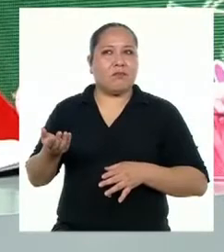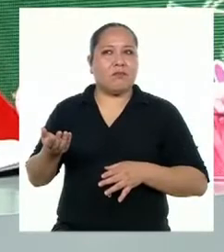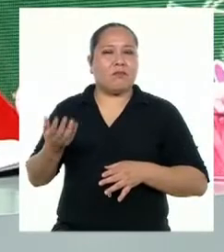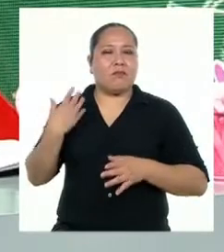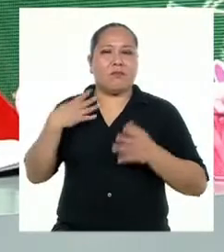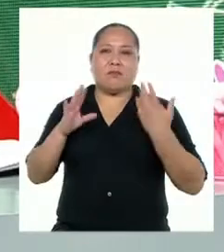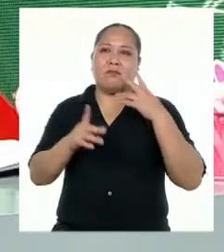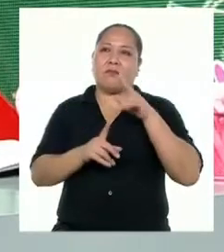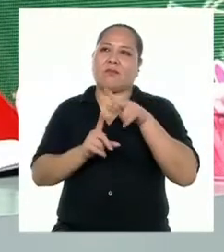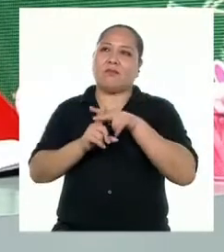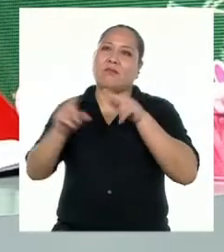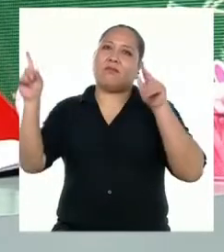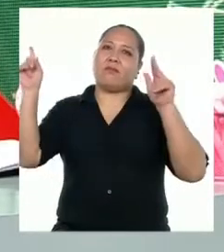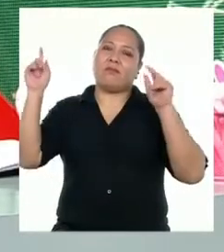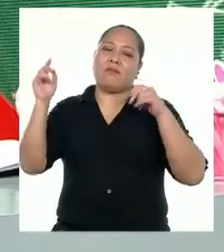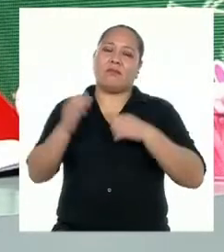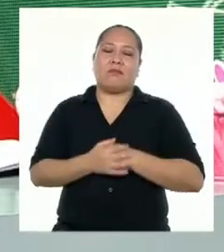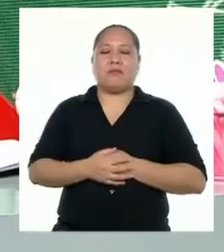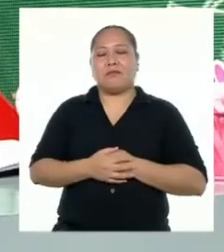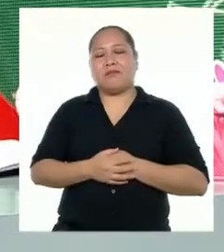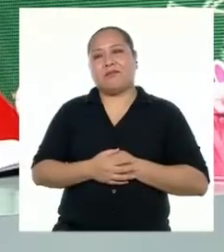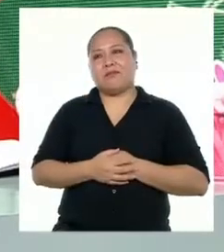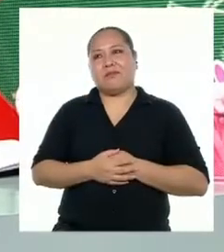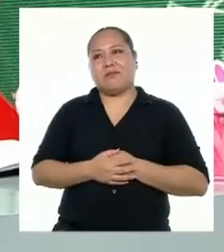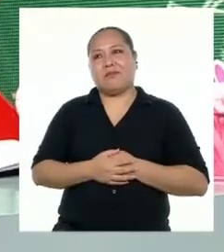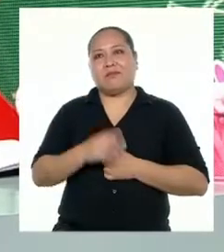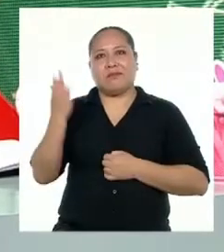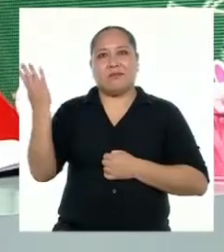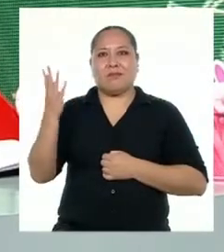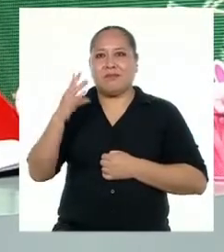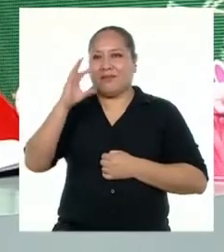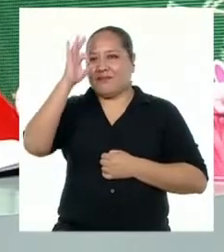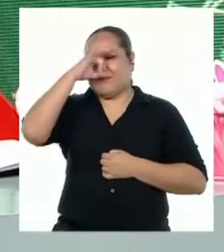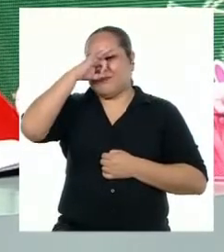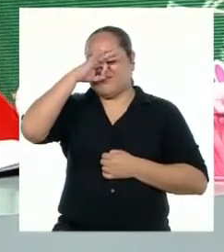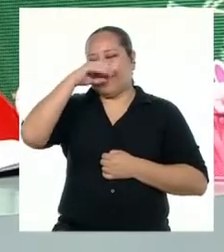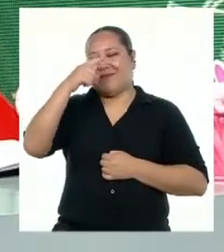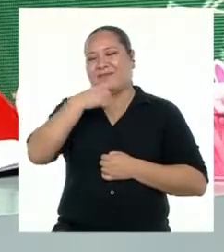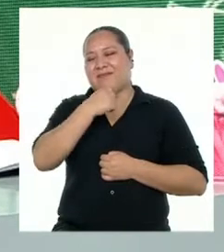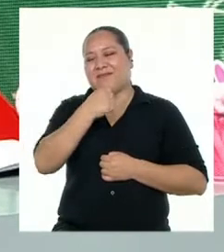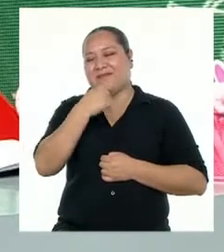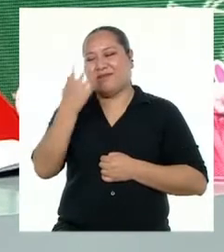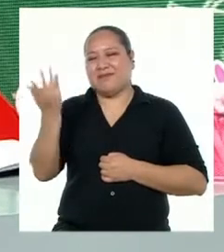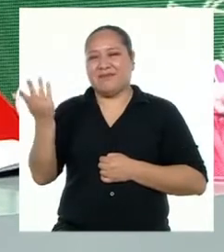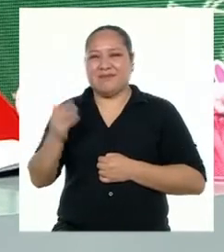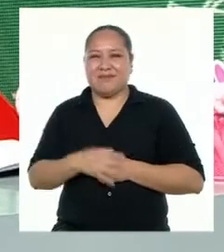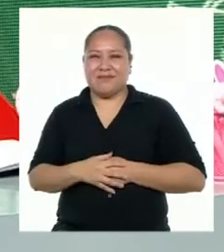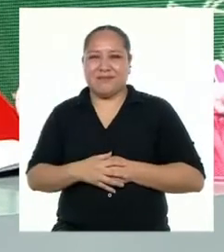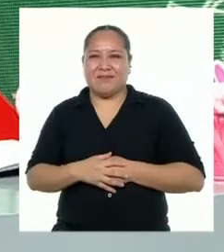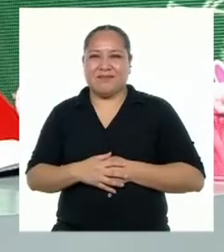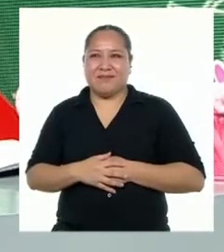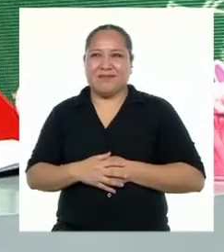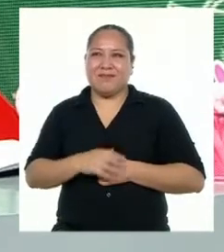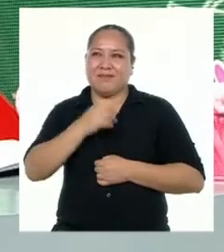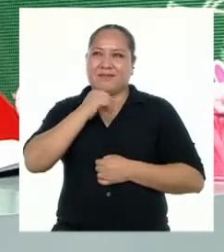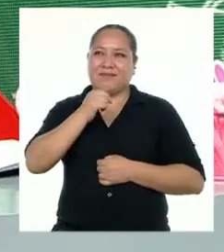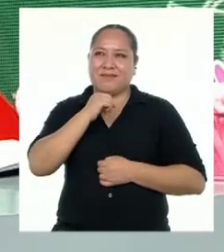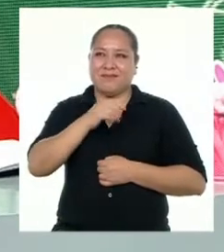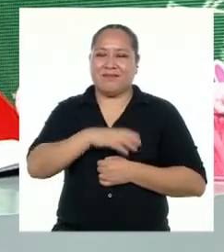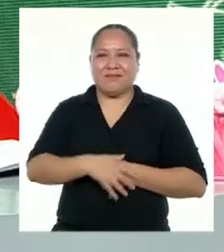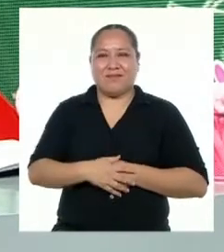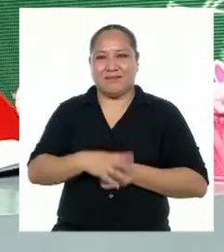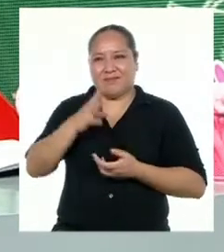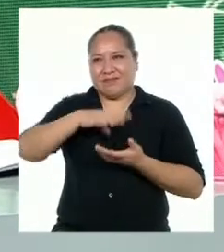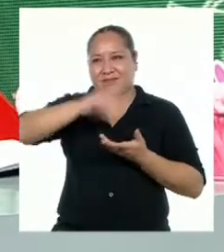Se fue. En fin. ¿Quién diría que este zorro me iba a terminar cayendo bien? Aún le falta aprender a no